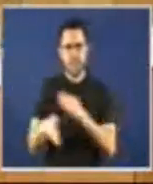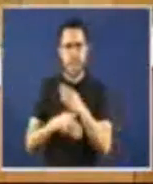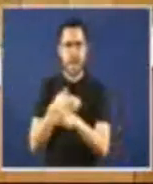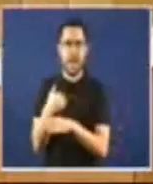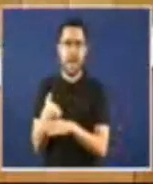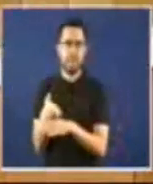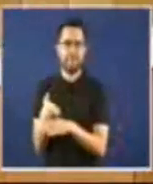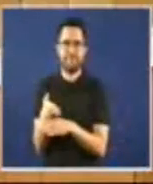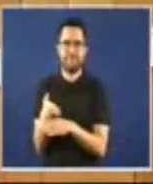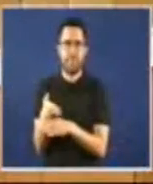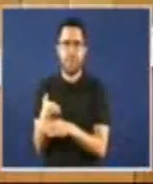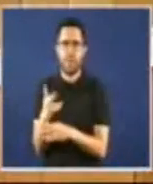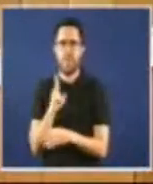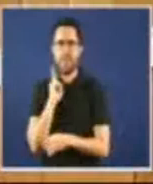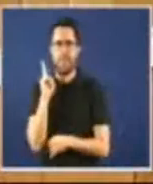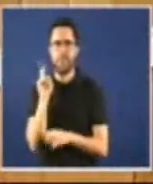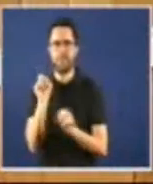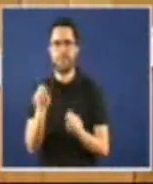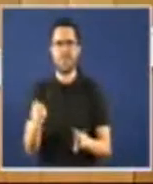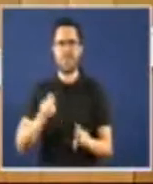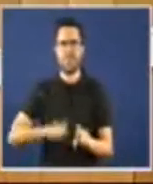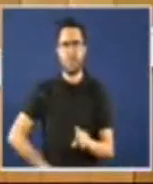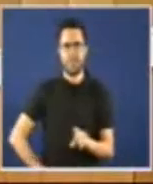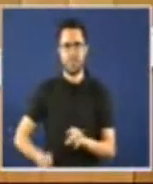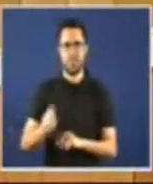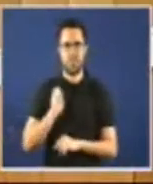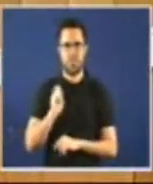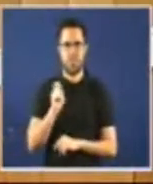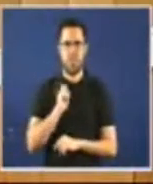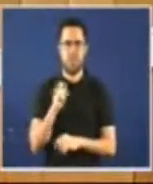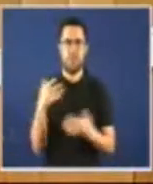Pero a resposta orzamentaria a todo iso é aldraxante.